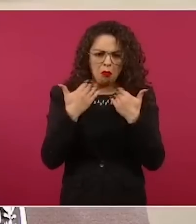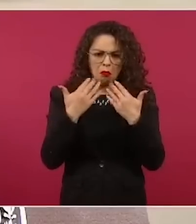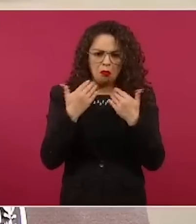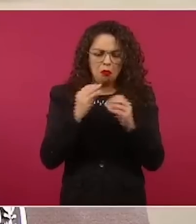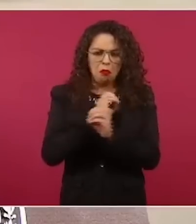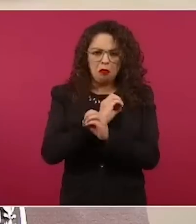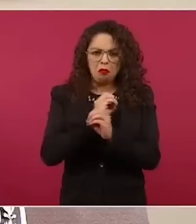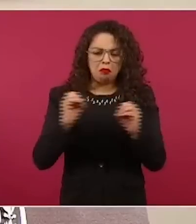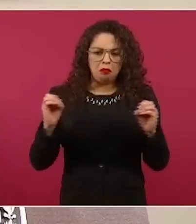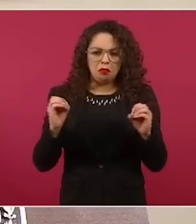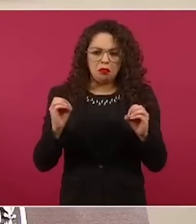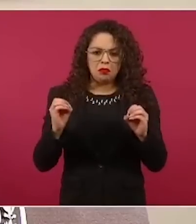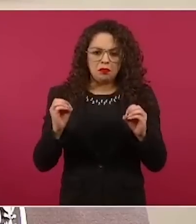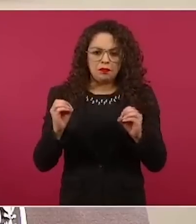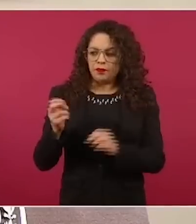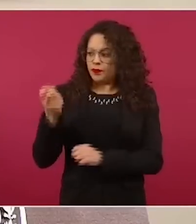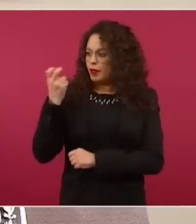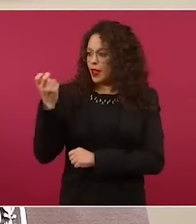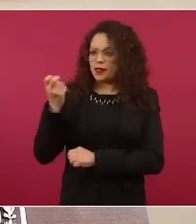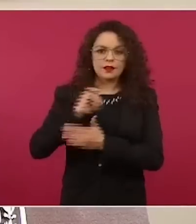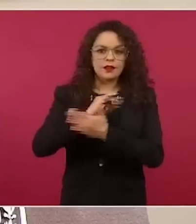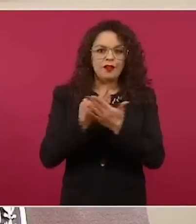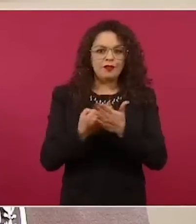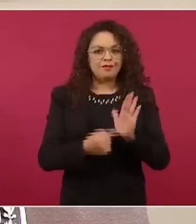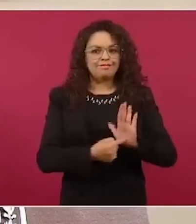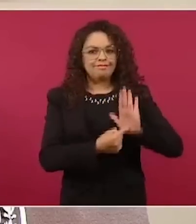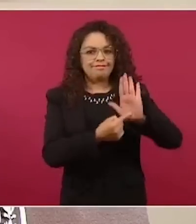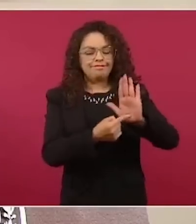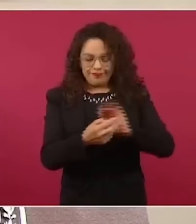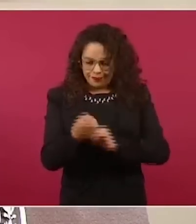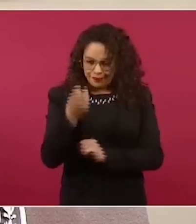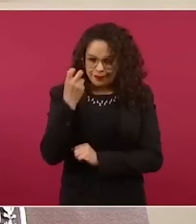Eso es el informe. Sin embargo,